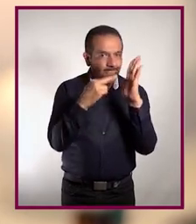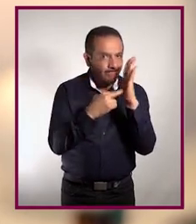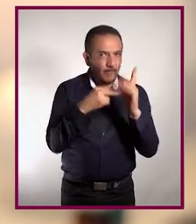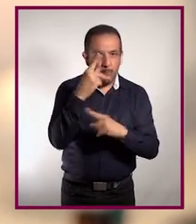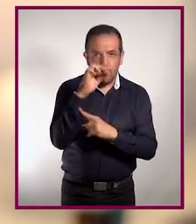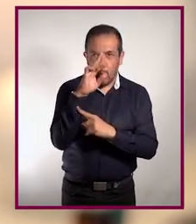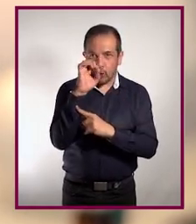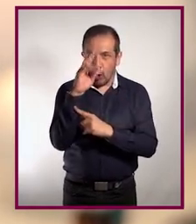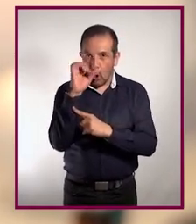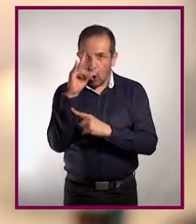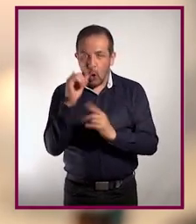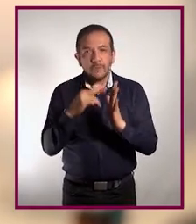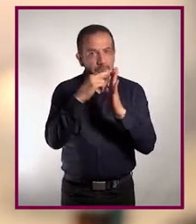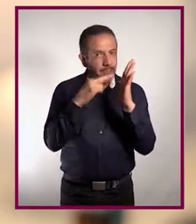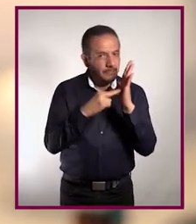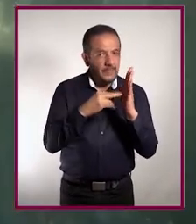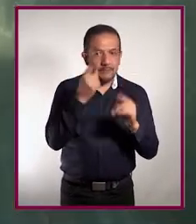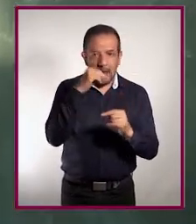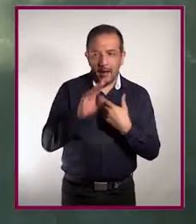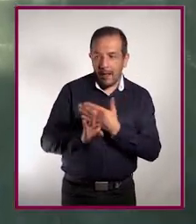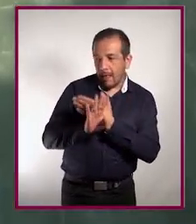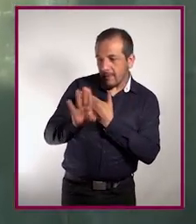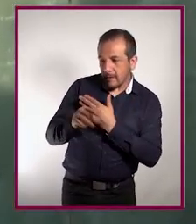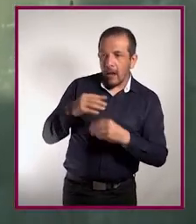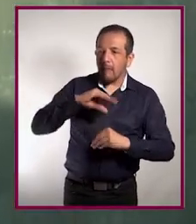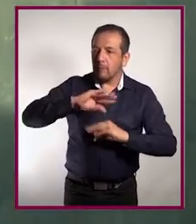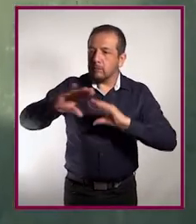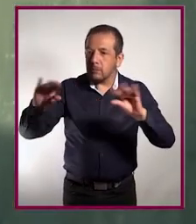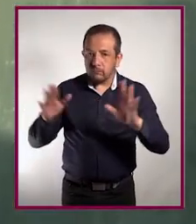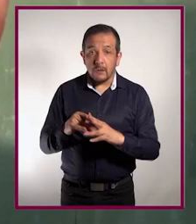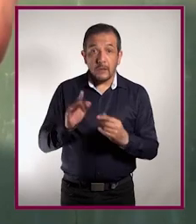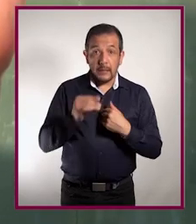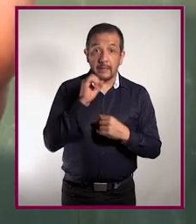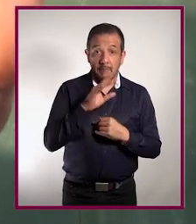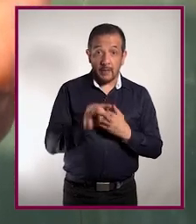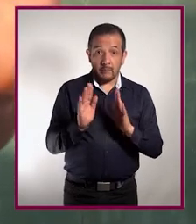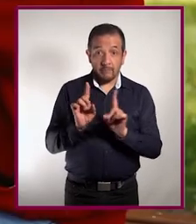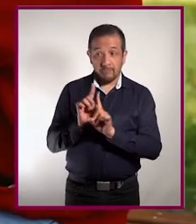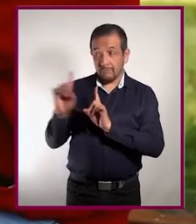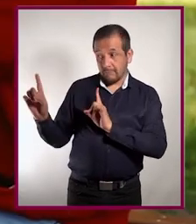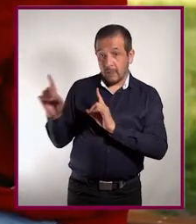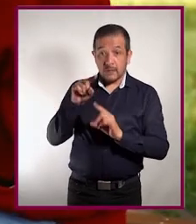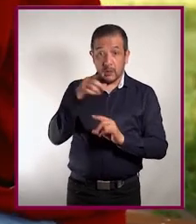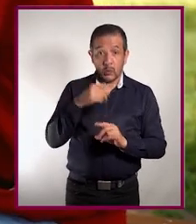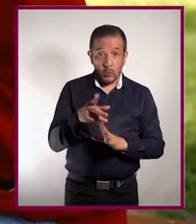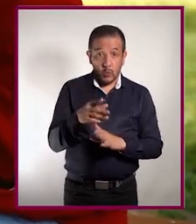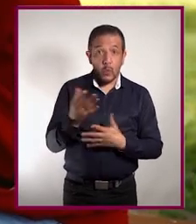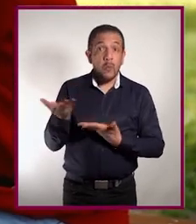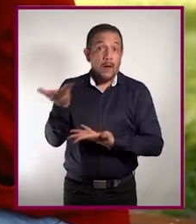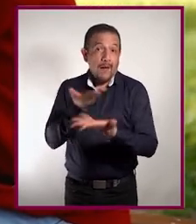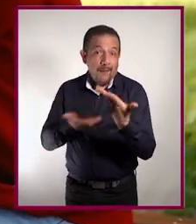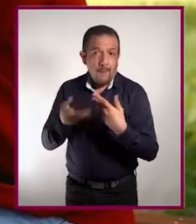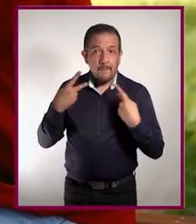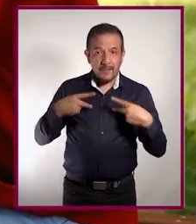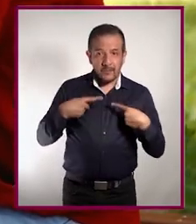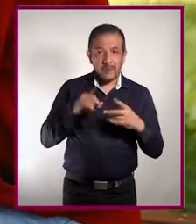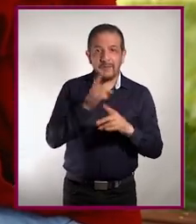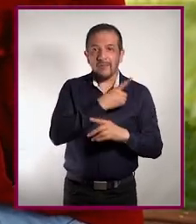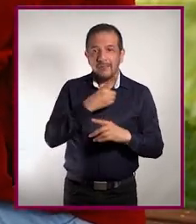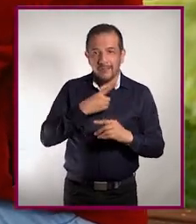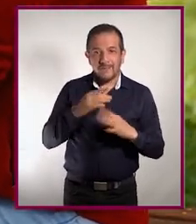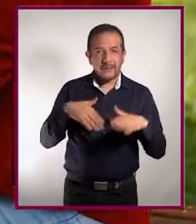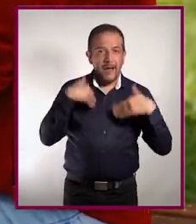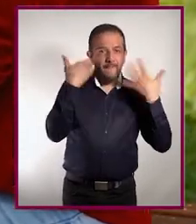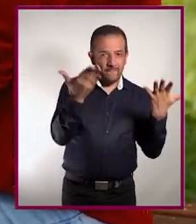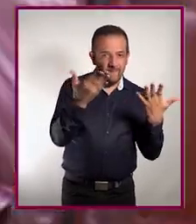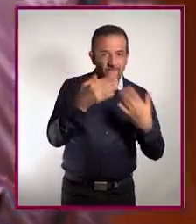evitan contagiar a los demás. Sana distancia. Si vas a convivir con otras personas, que sea